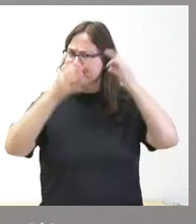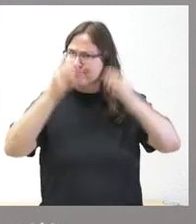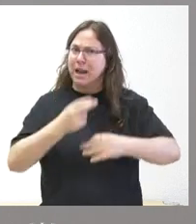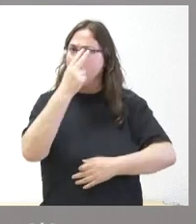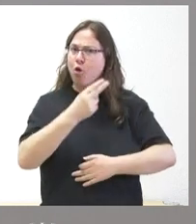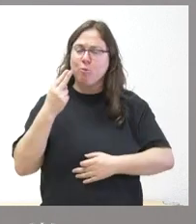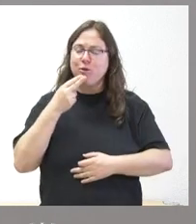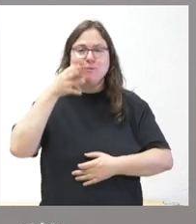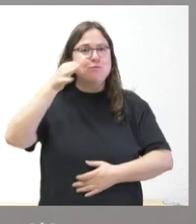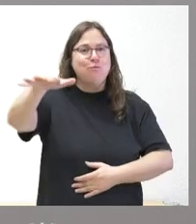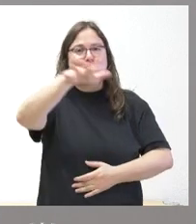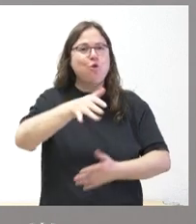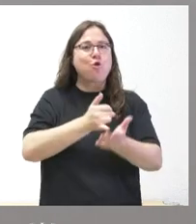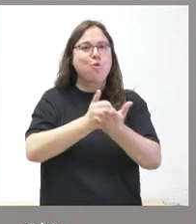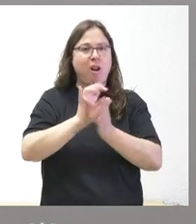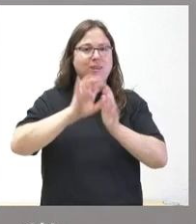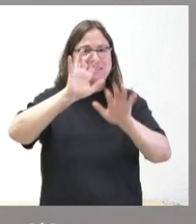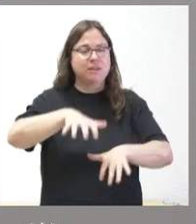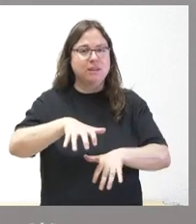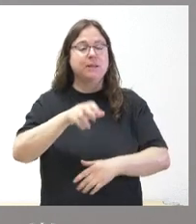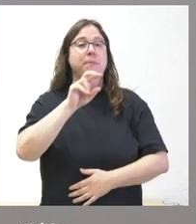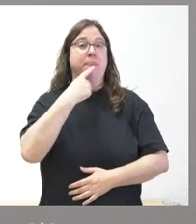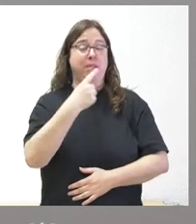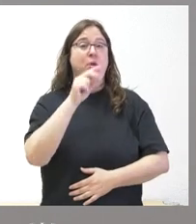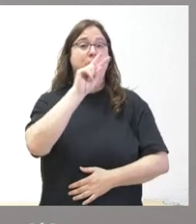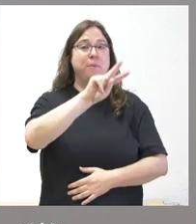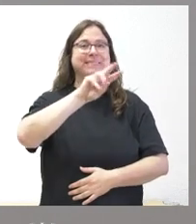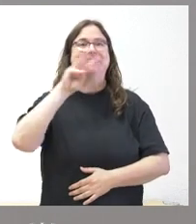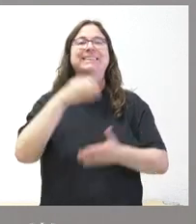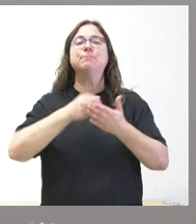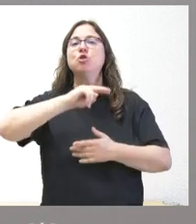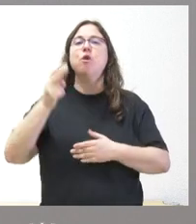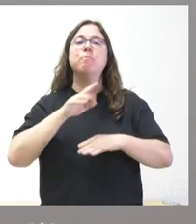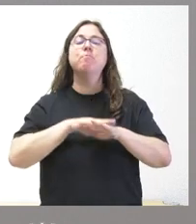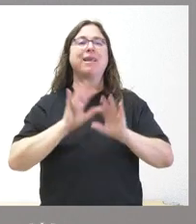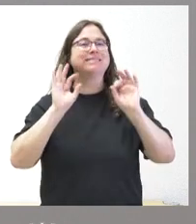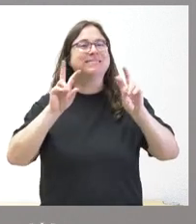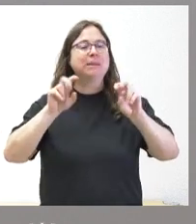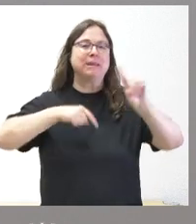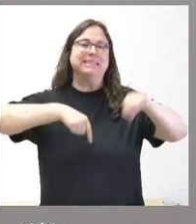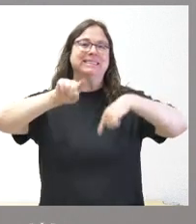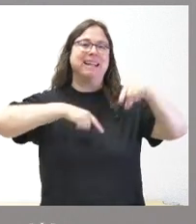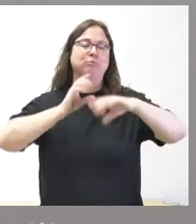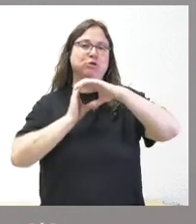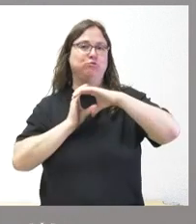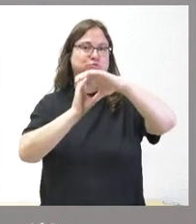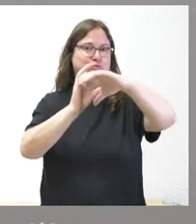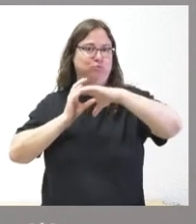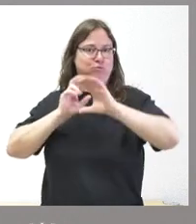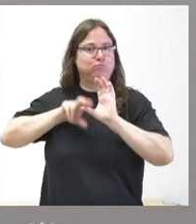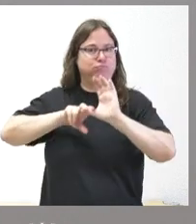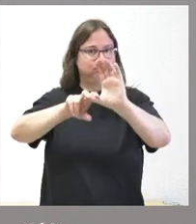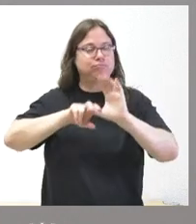rural de Castilla y León, el destino de 23 millones de euros para el transporte de viajeros por carreteras. Es un